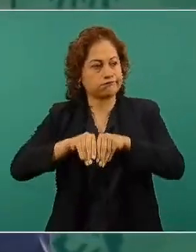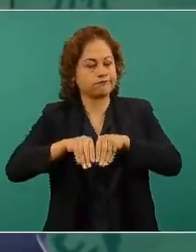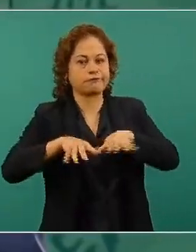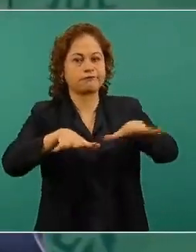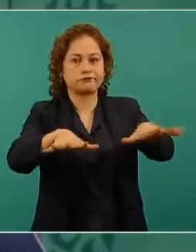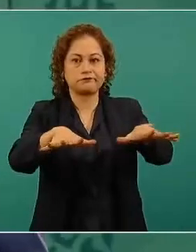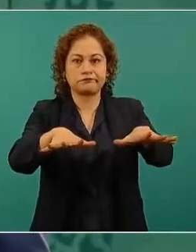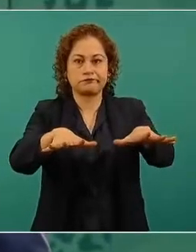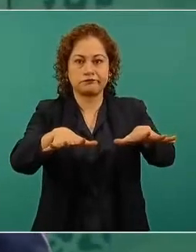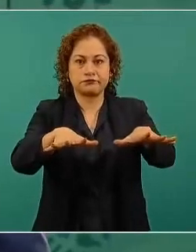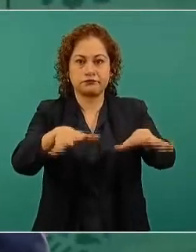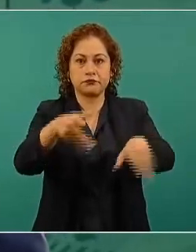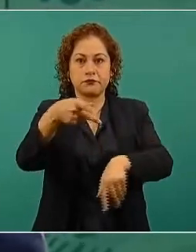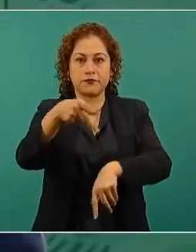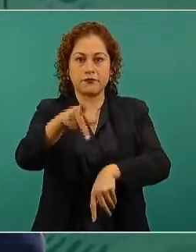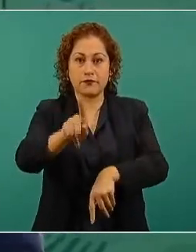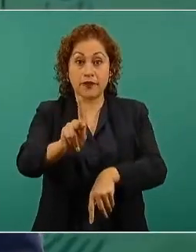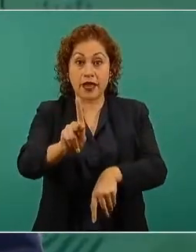del poder,